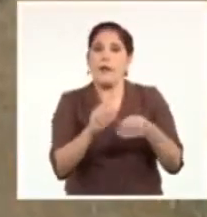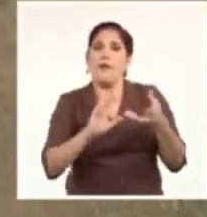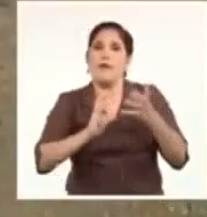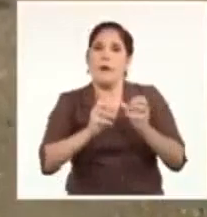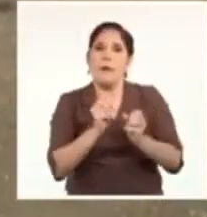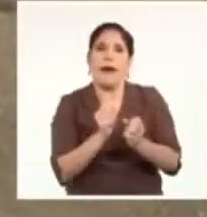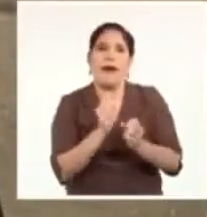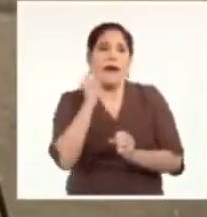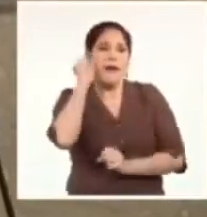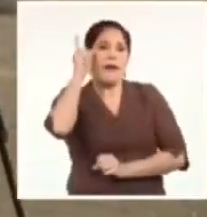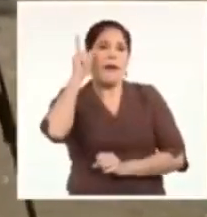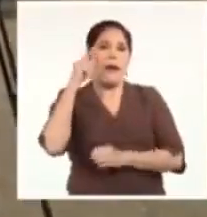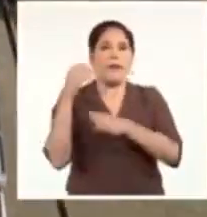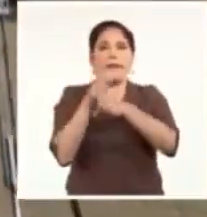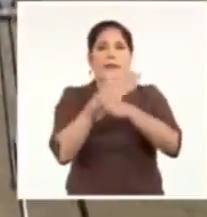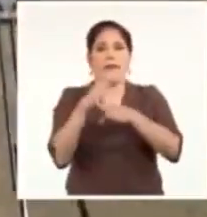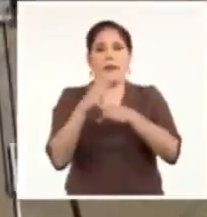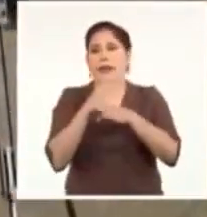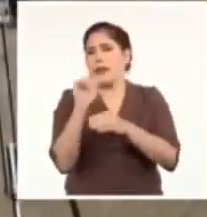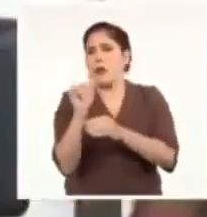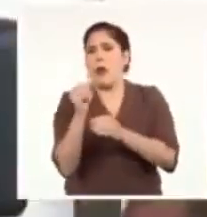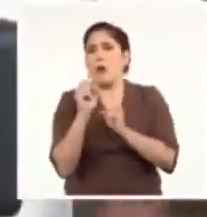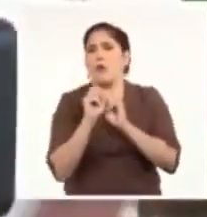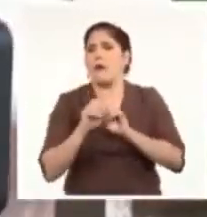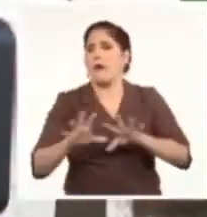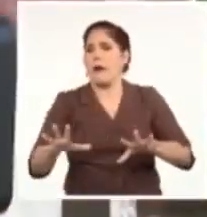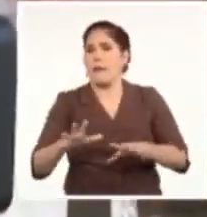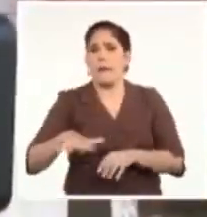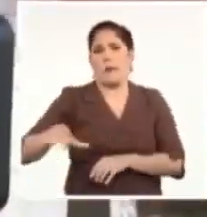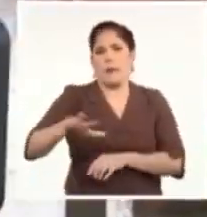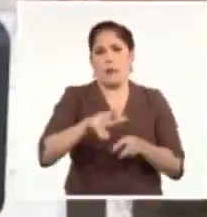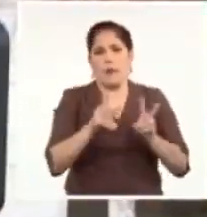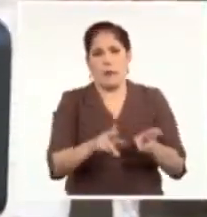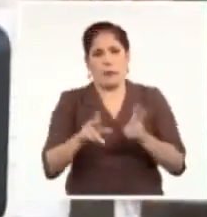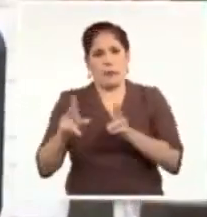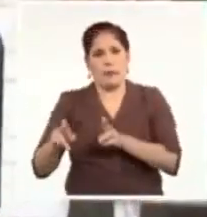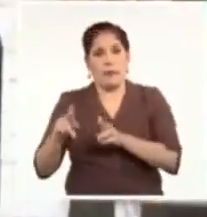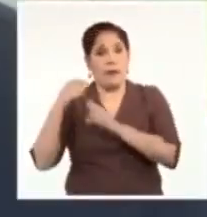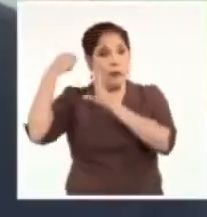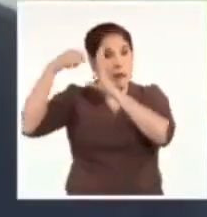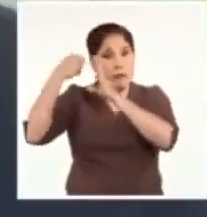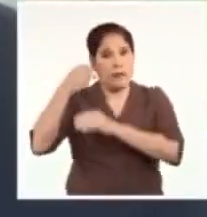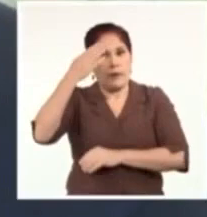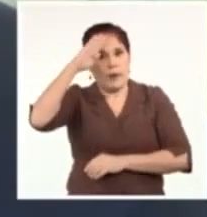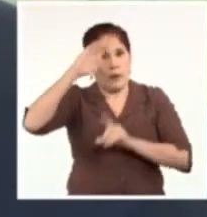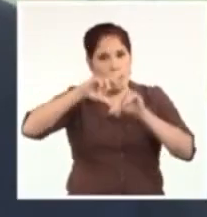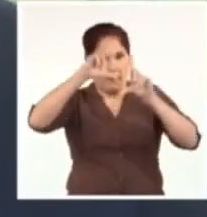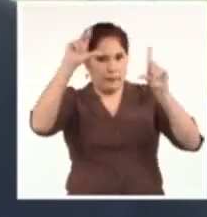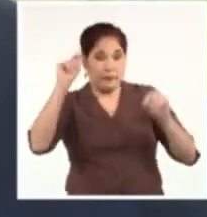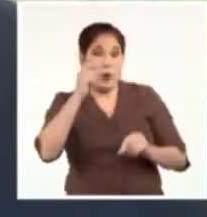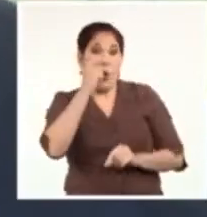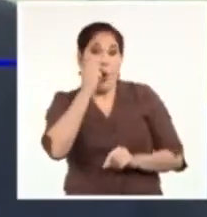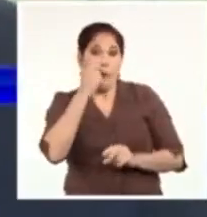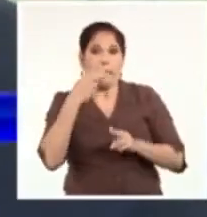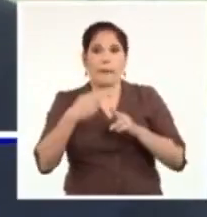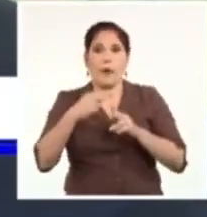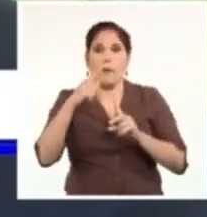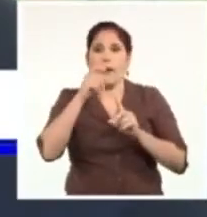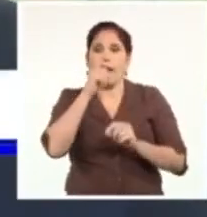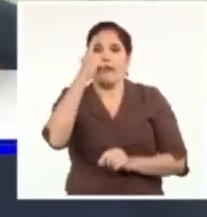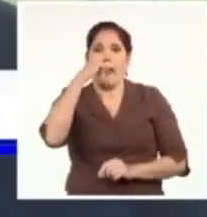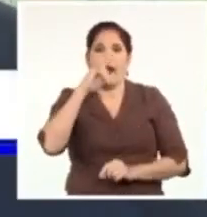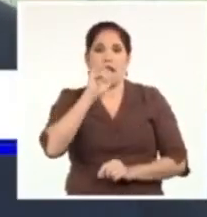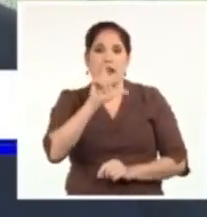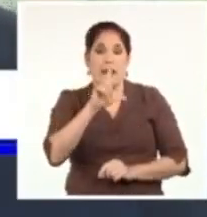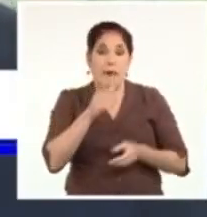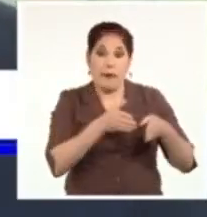ideoestética que devino escuela y referente para la documentalística cubana. Daniel nos decía que las carreteras que un día